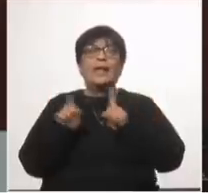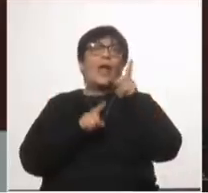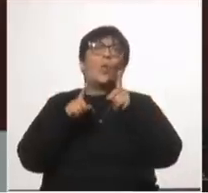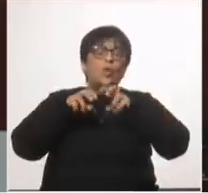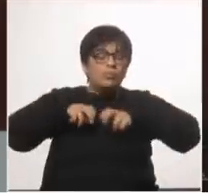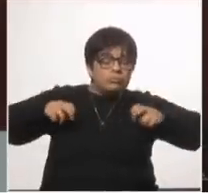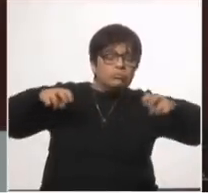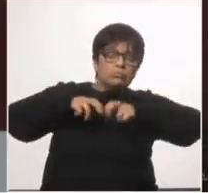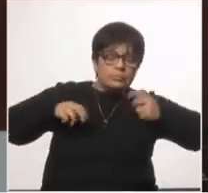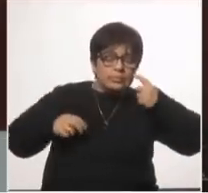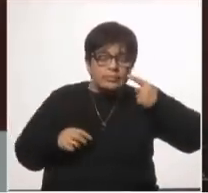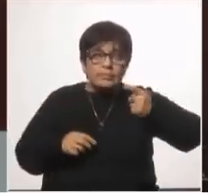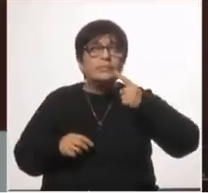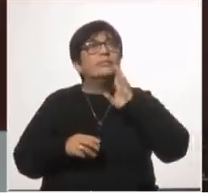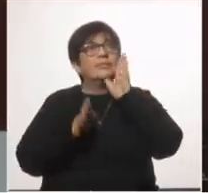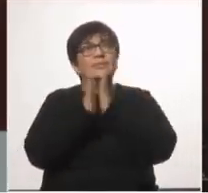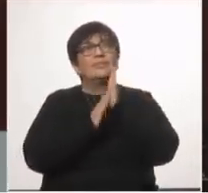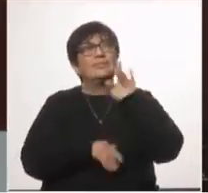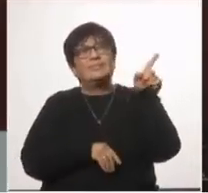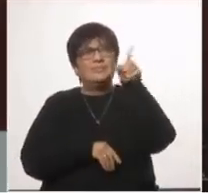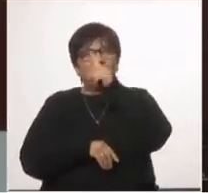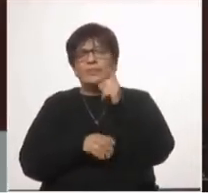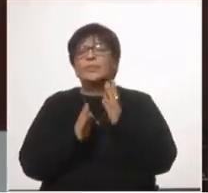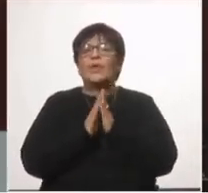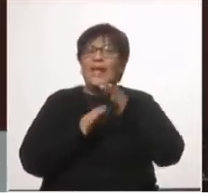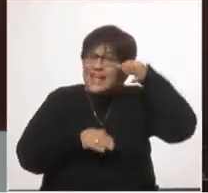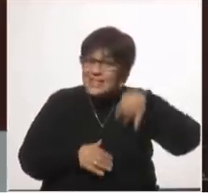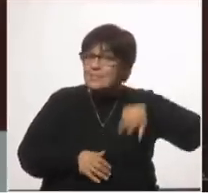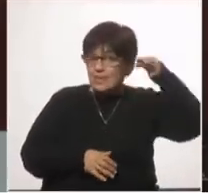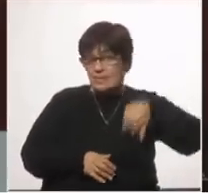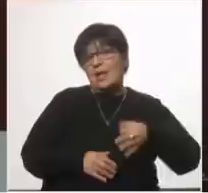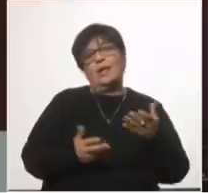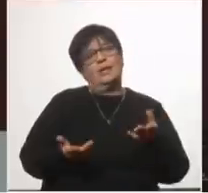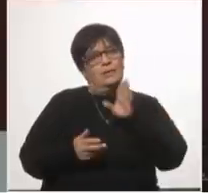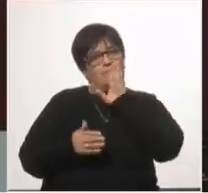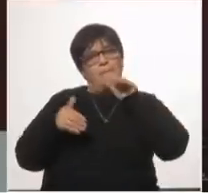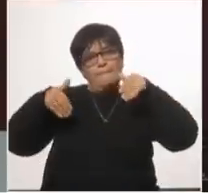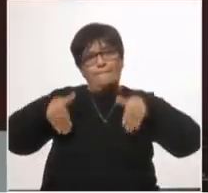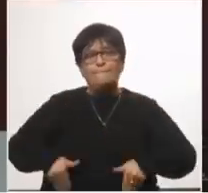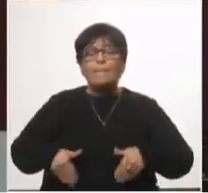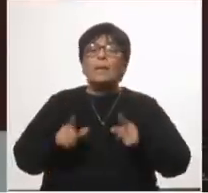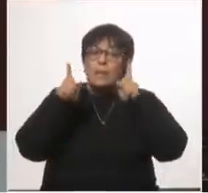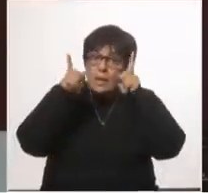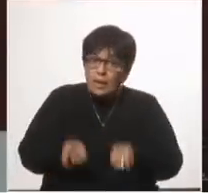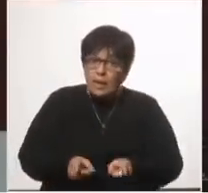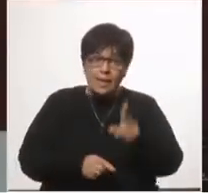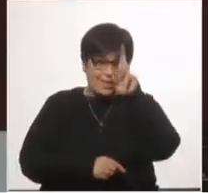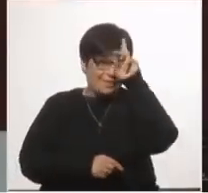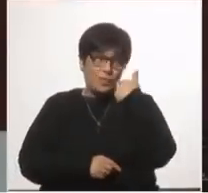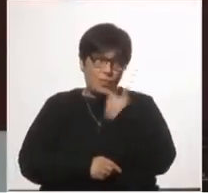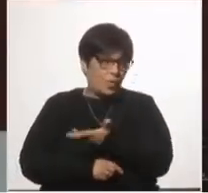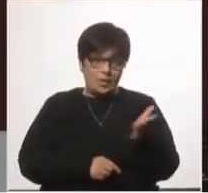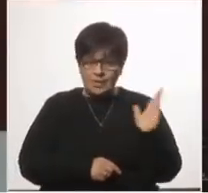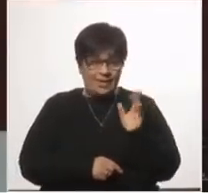en las barras les vamos a pedir especialmente silencio y que respete